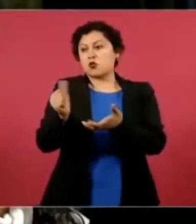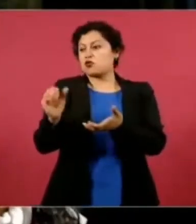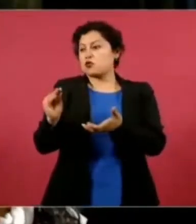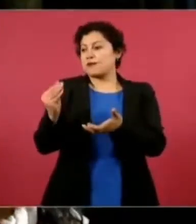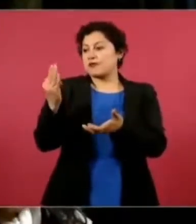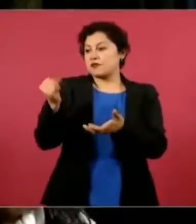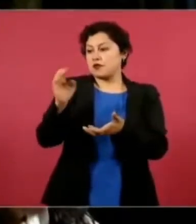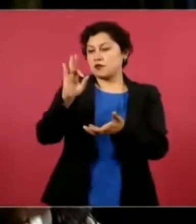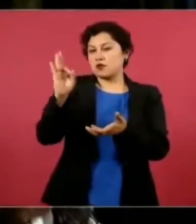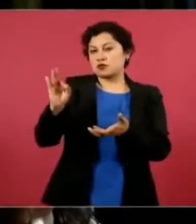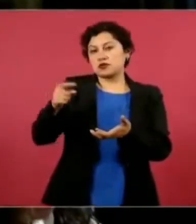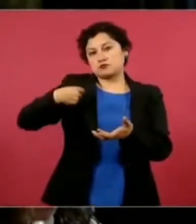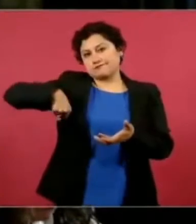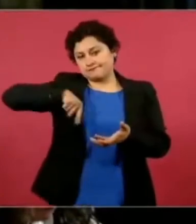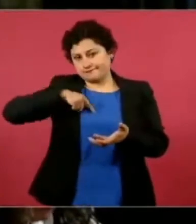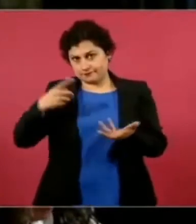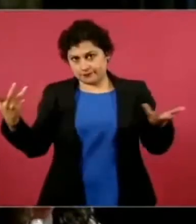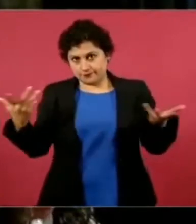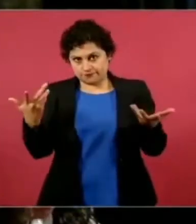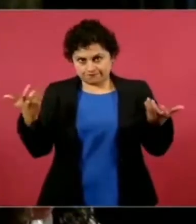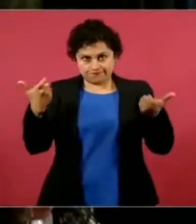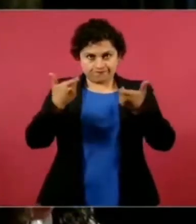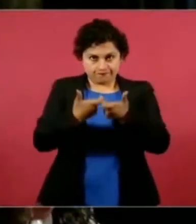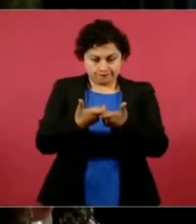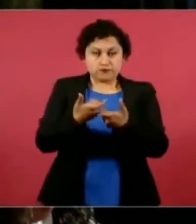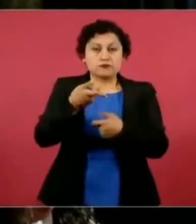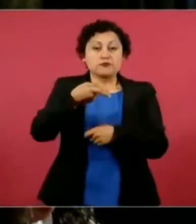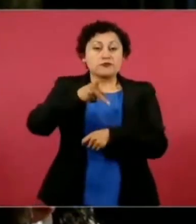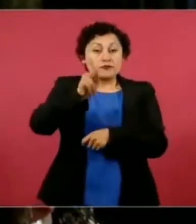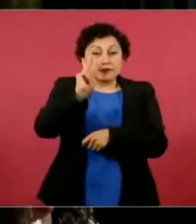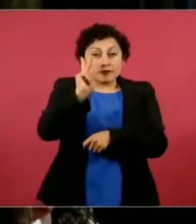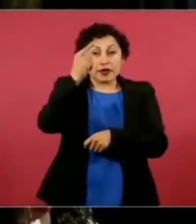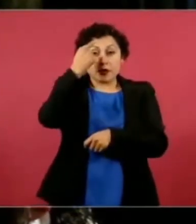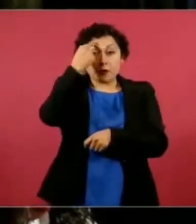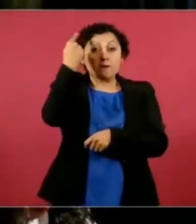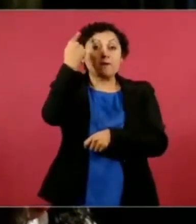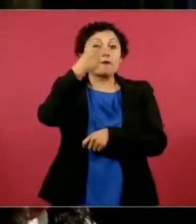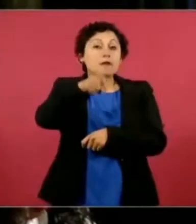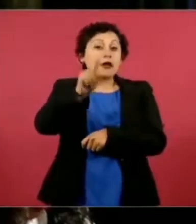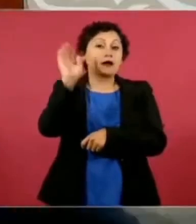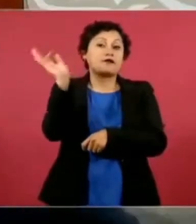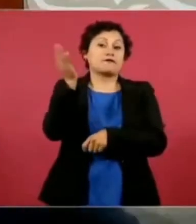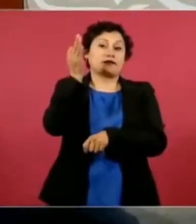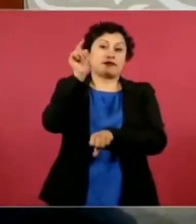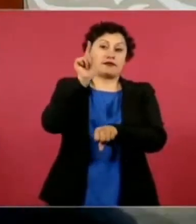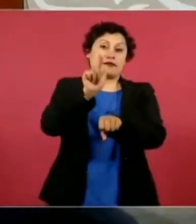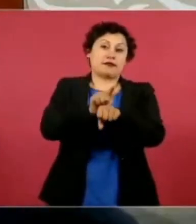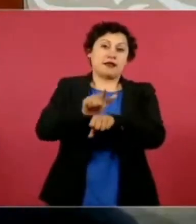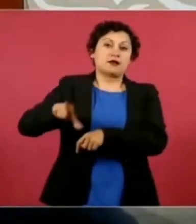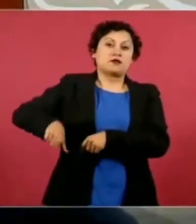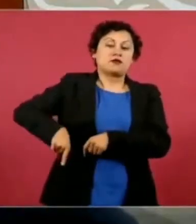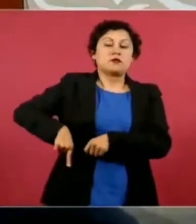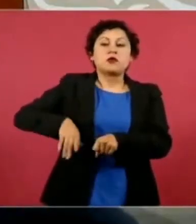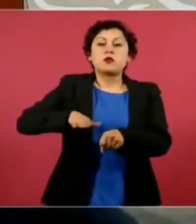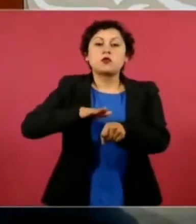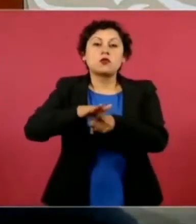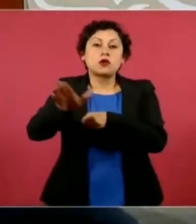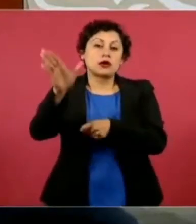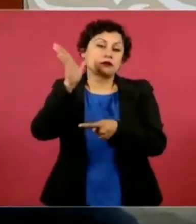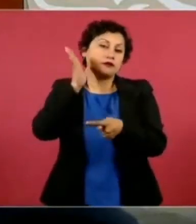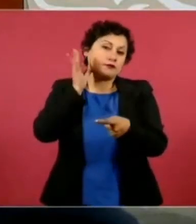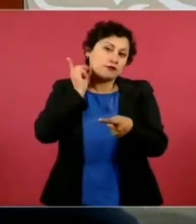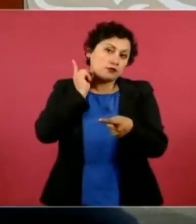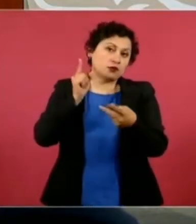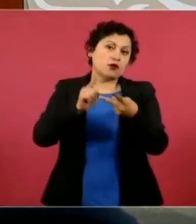medios, pero únicamente para el gobierno federal, Cámara de Diputados, Cámara de